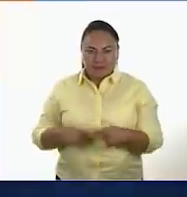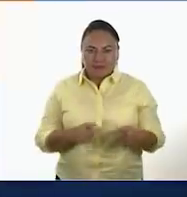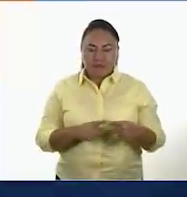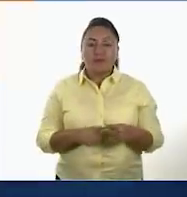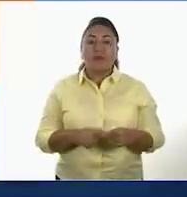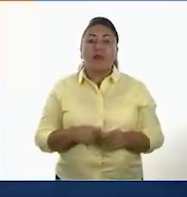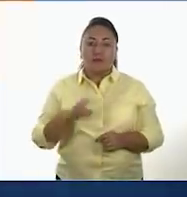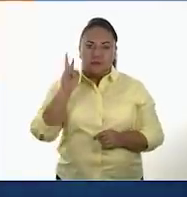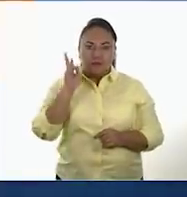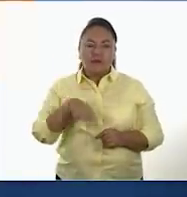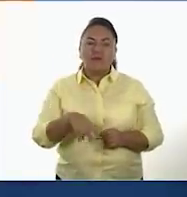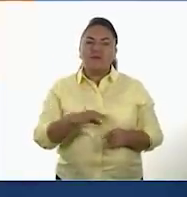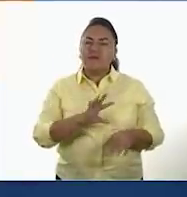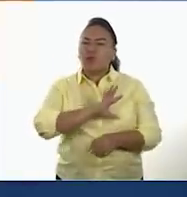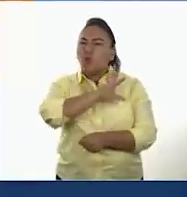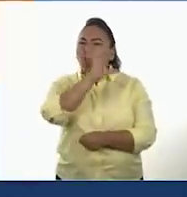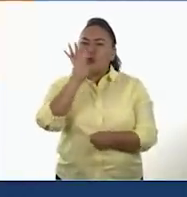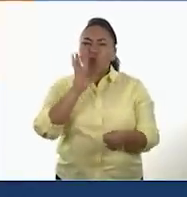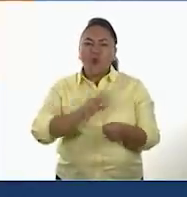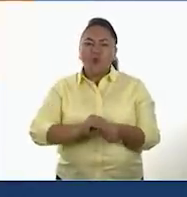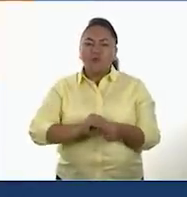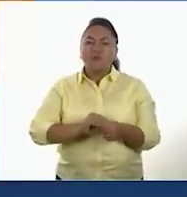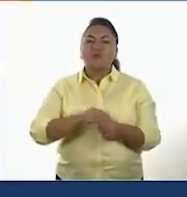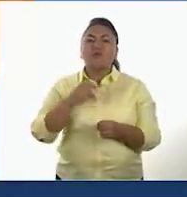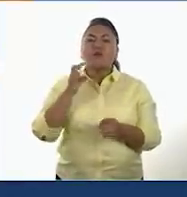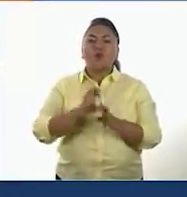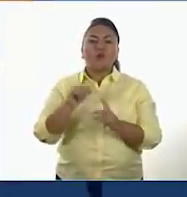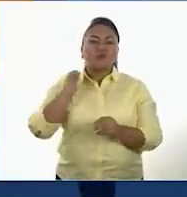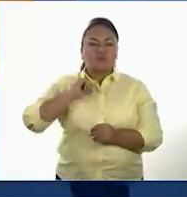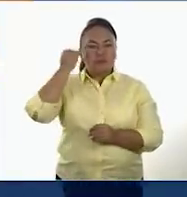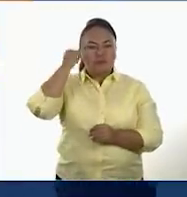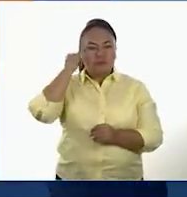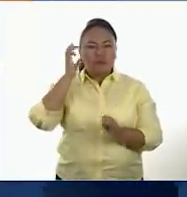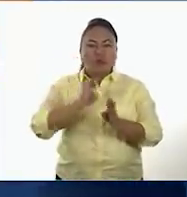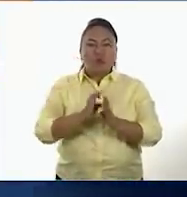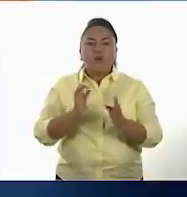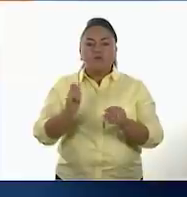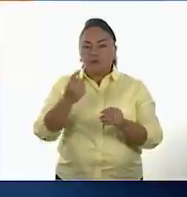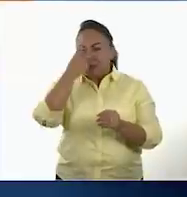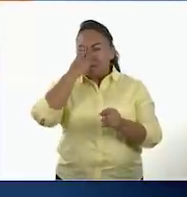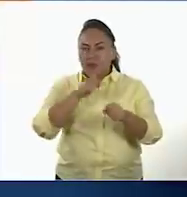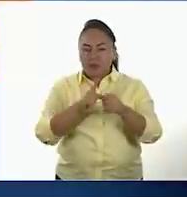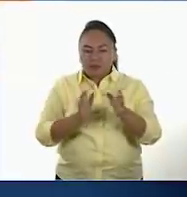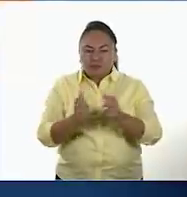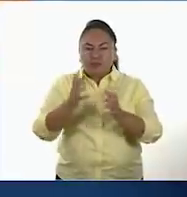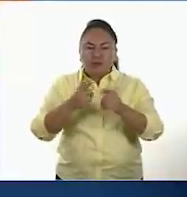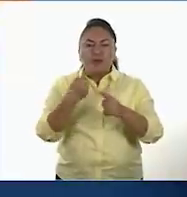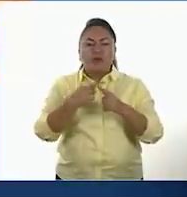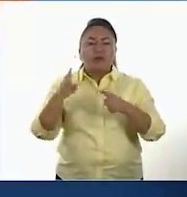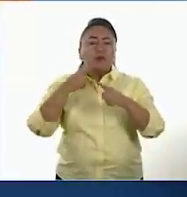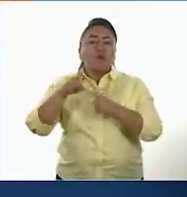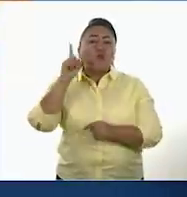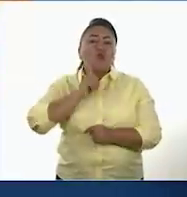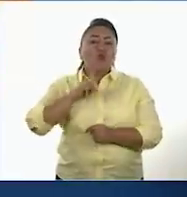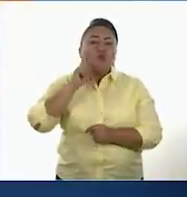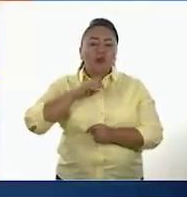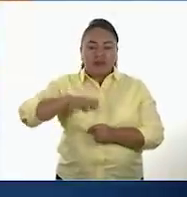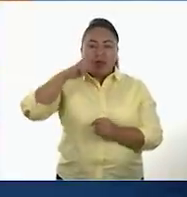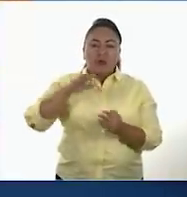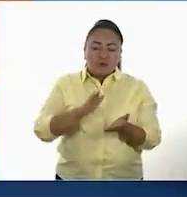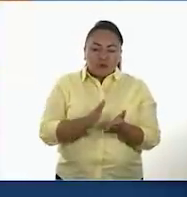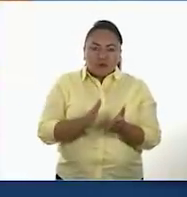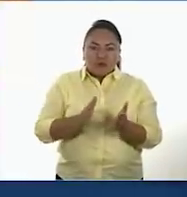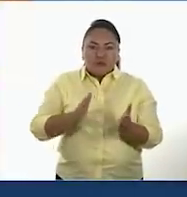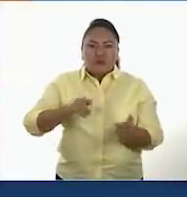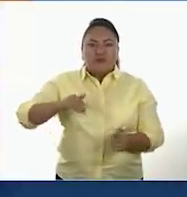Sorprende la versatilidad plástica de los alfareros de Tlatilco al representar a mujeres de todas las edades y en las